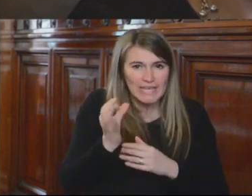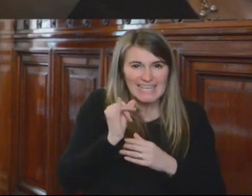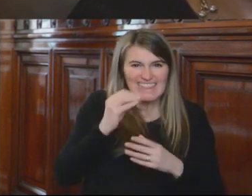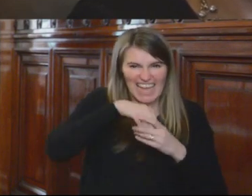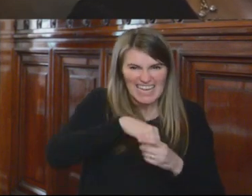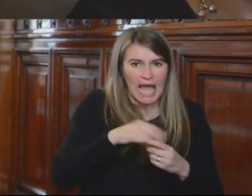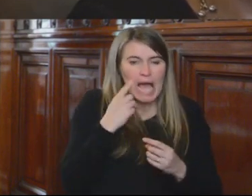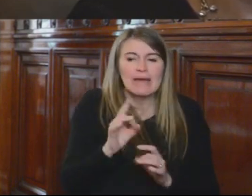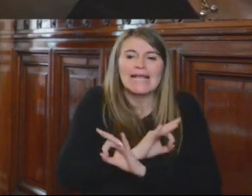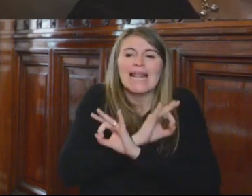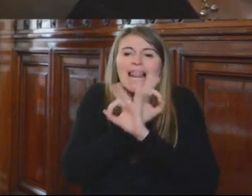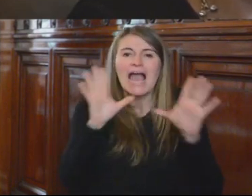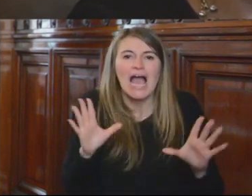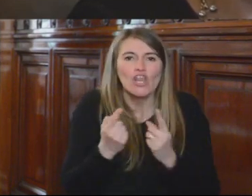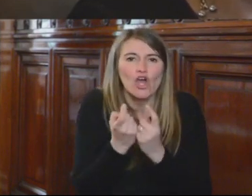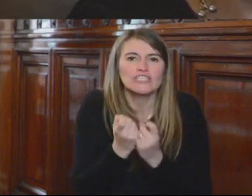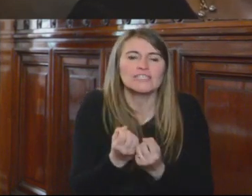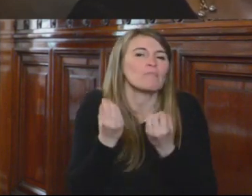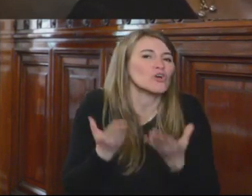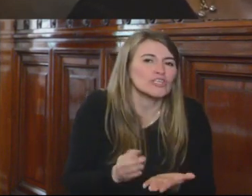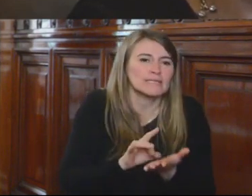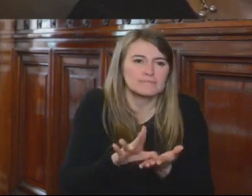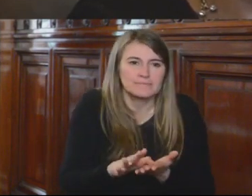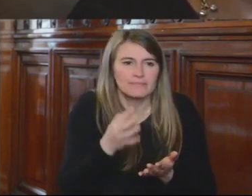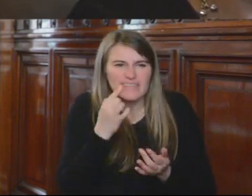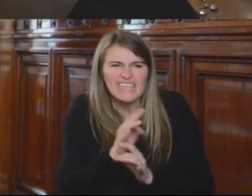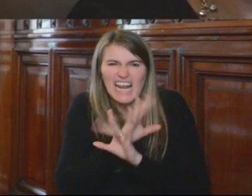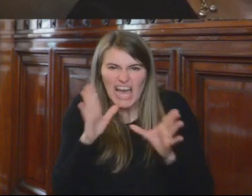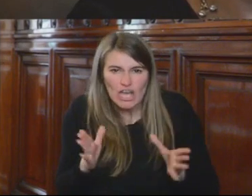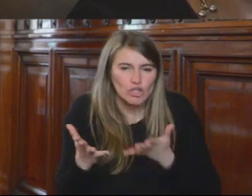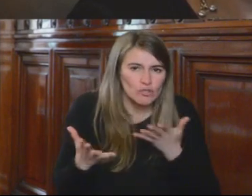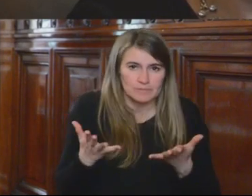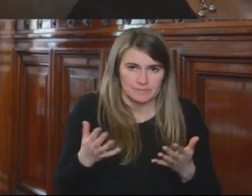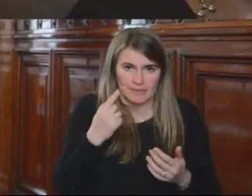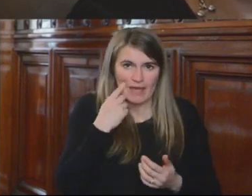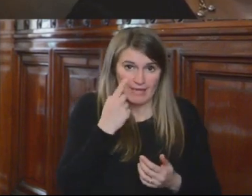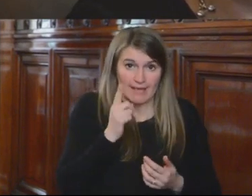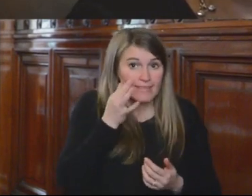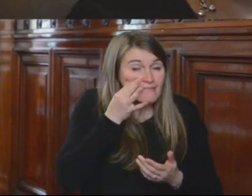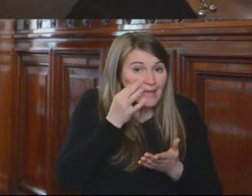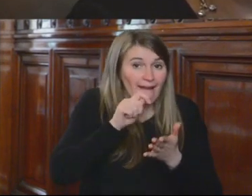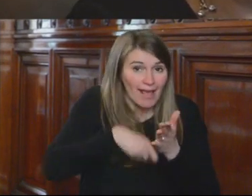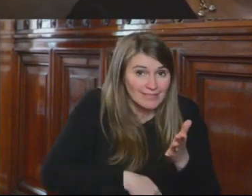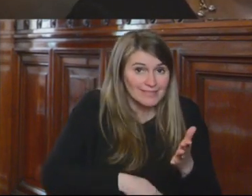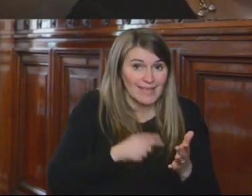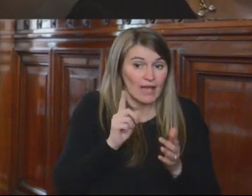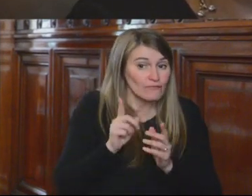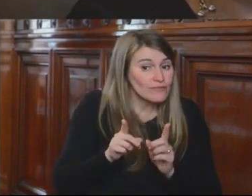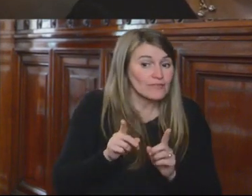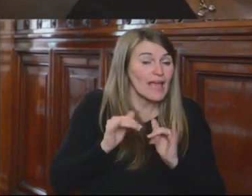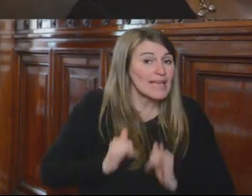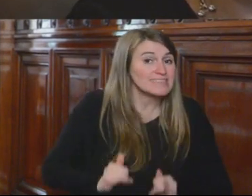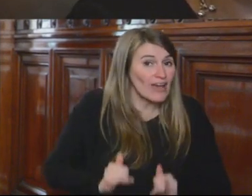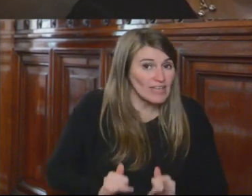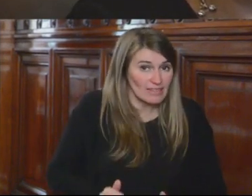clara y precisa el régimen de duración de la provisionalidad con la garantía expresa de la estabilidad que deben tener en sus